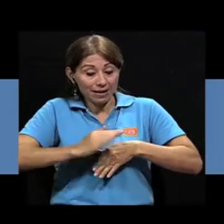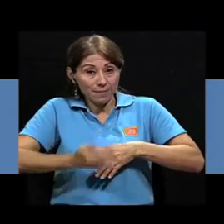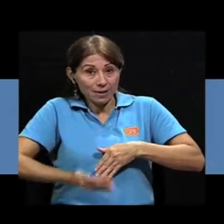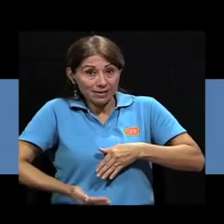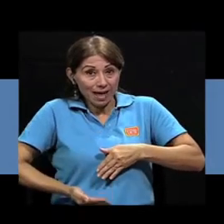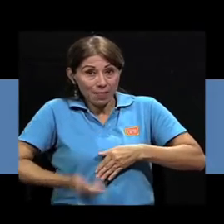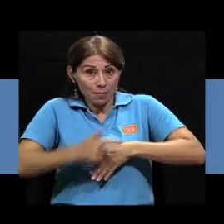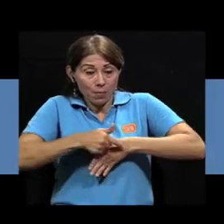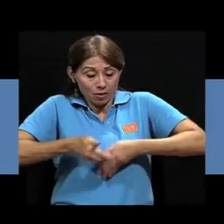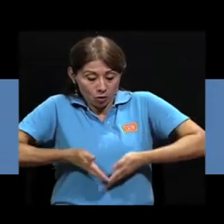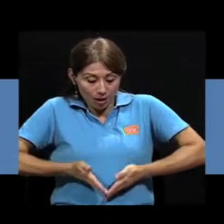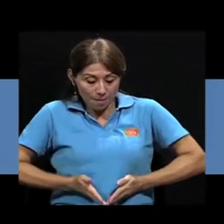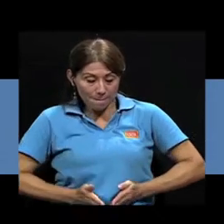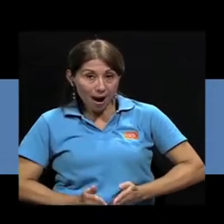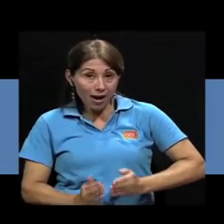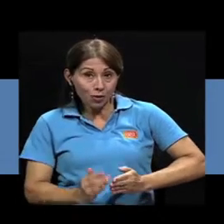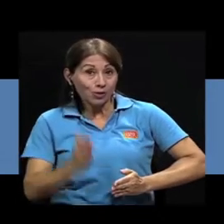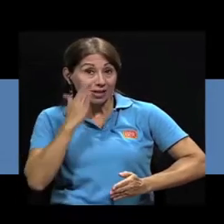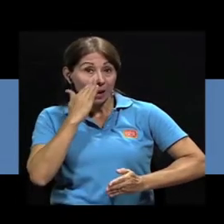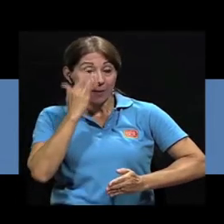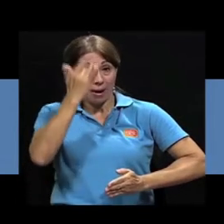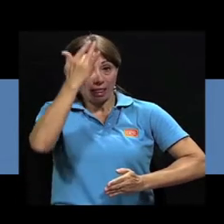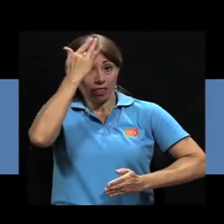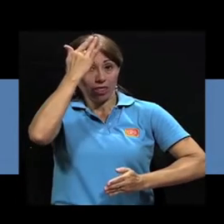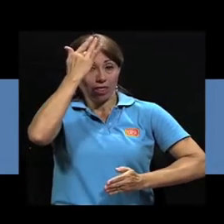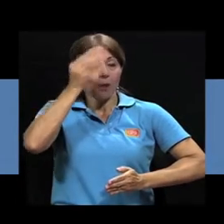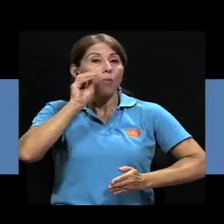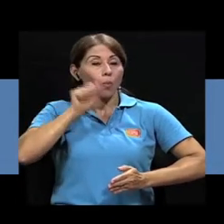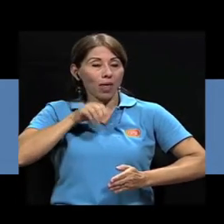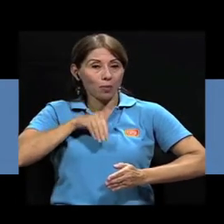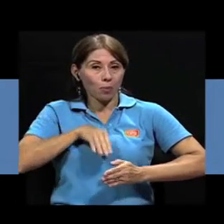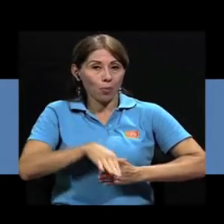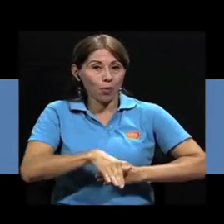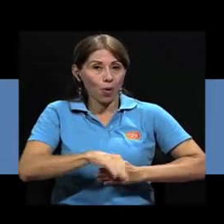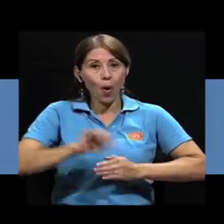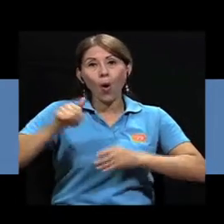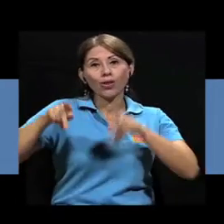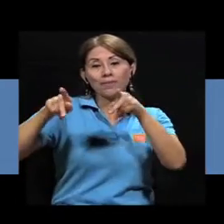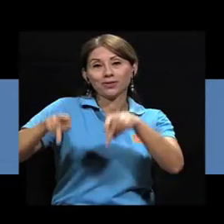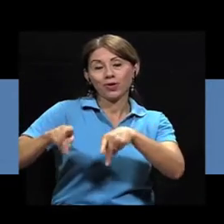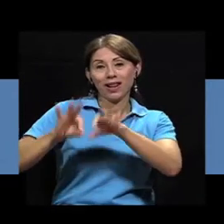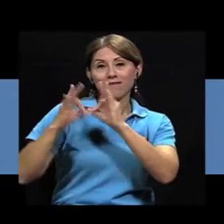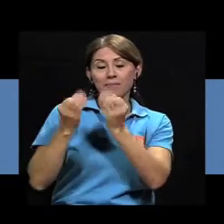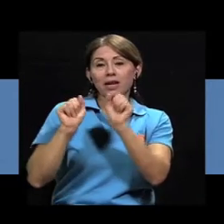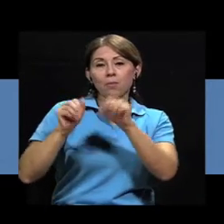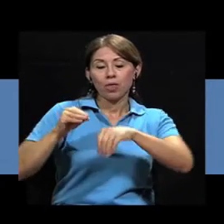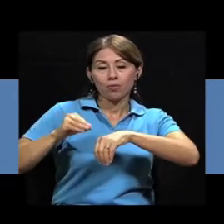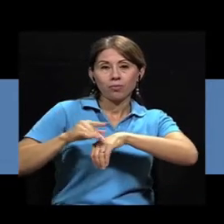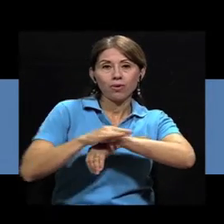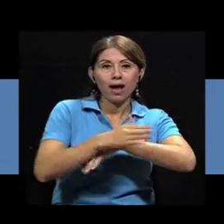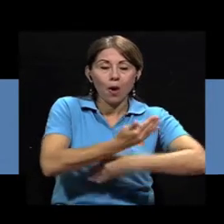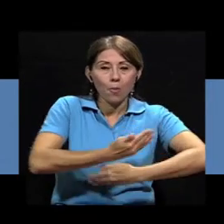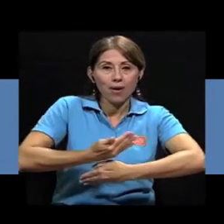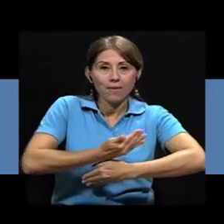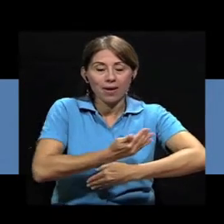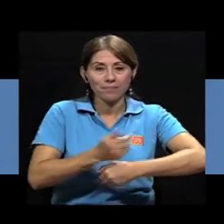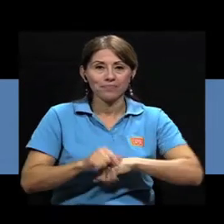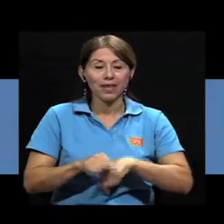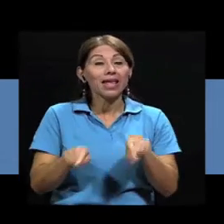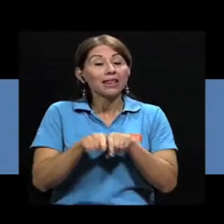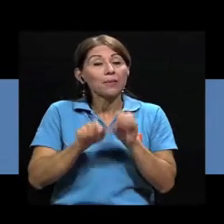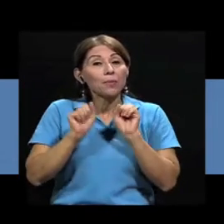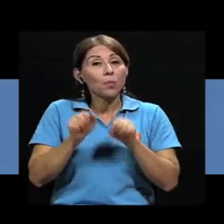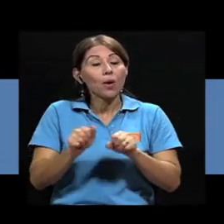momento del parto o de un miembro de la familia infectado a un bebé. Otra posibilidad de transmisión es mediante